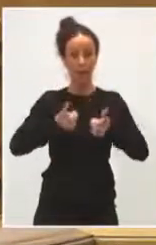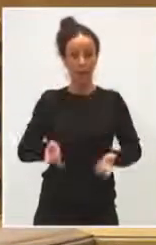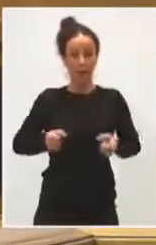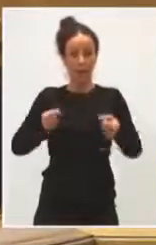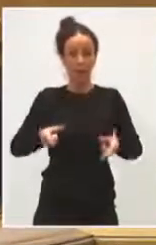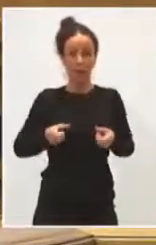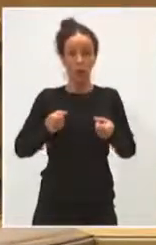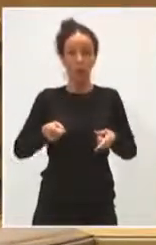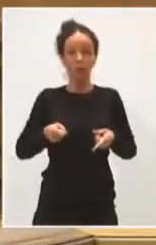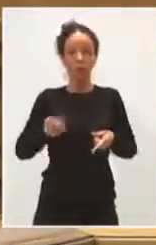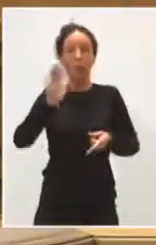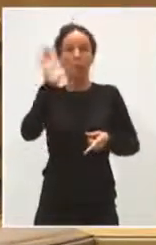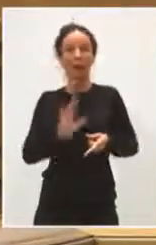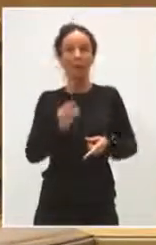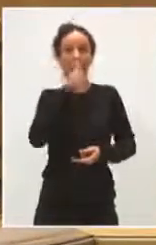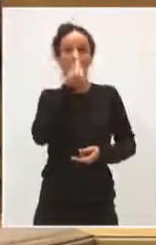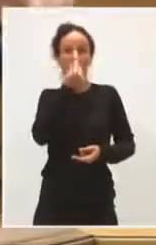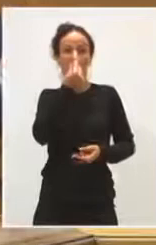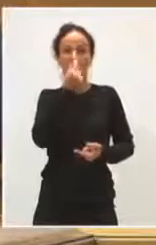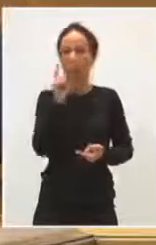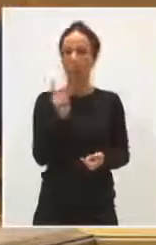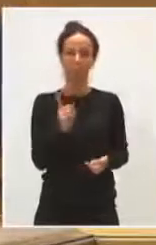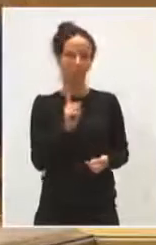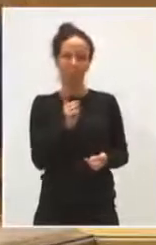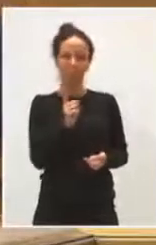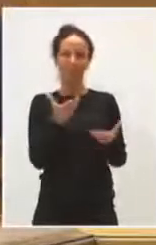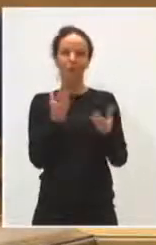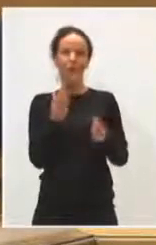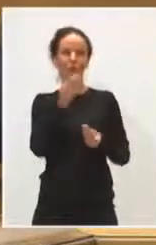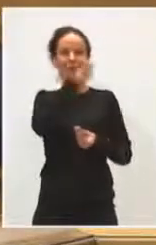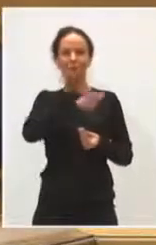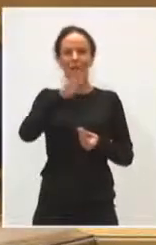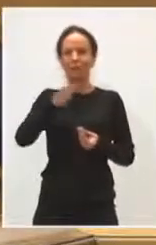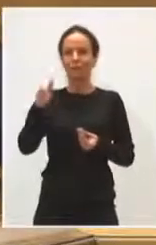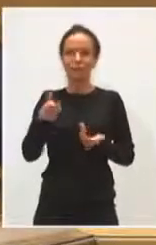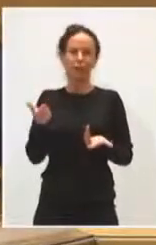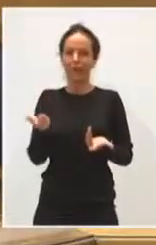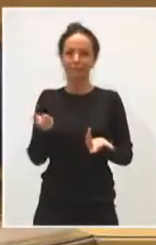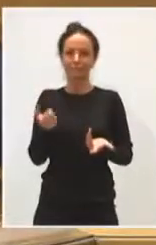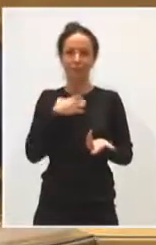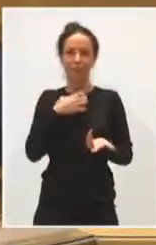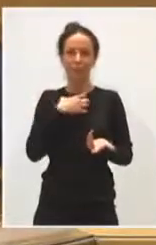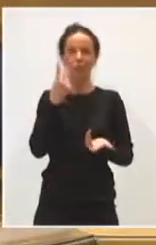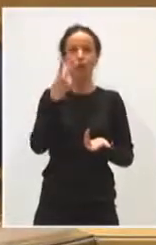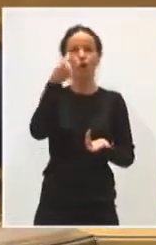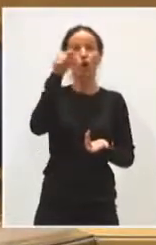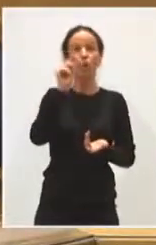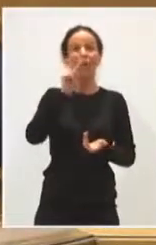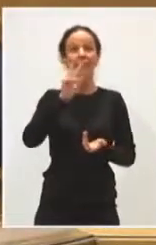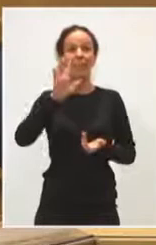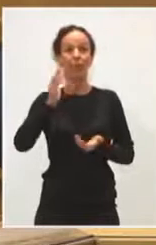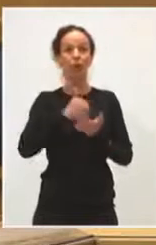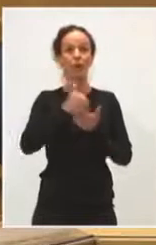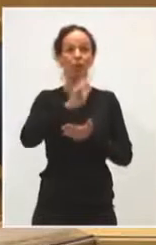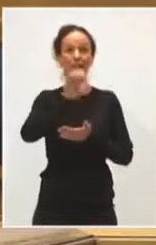a veces pueden parecer pequeños, pero para mucha gente es casi la excusa para no moverse, por 2,25 millones de euros